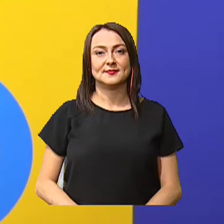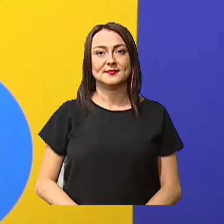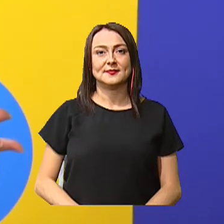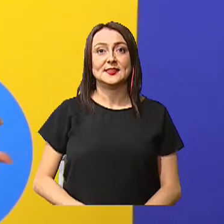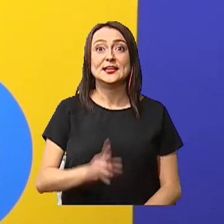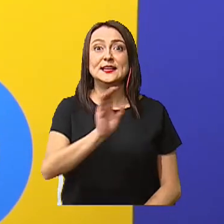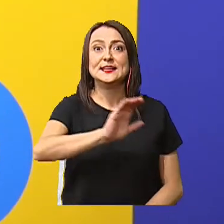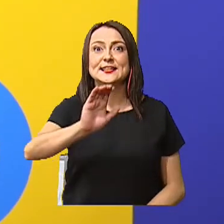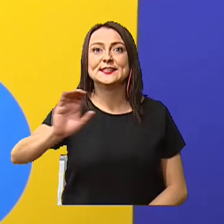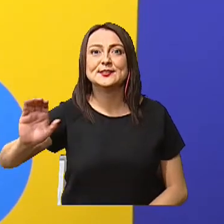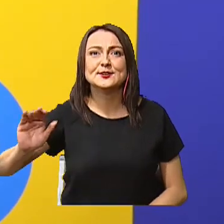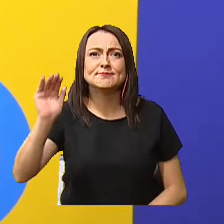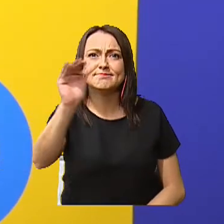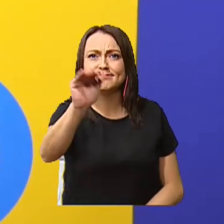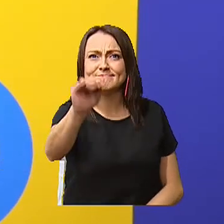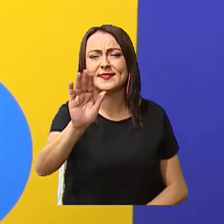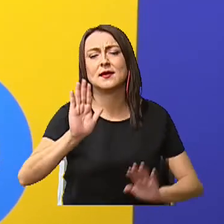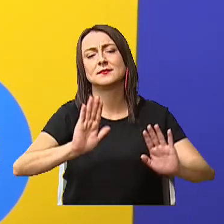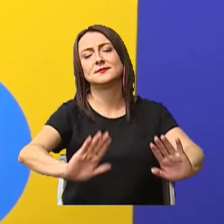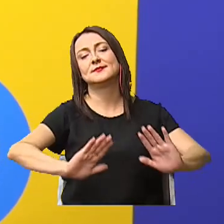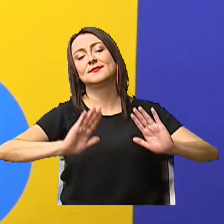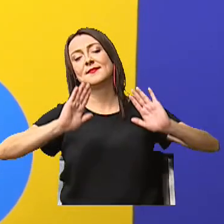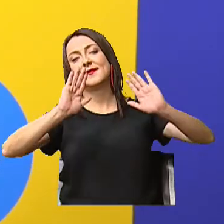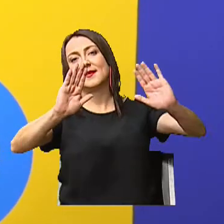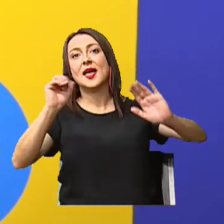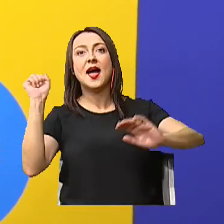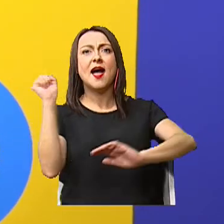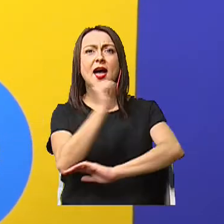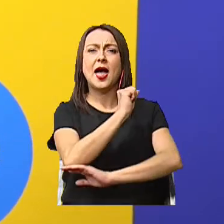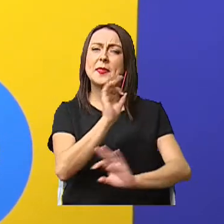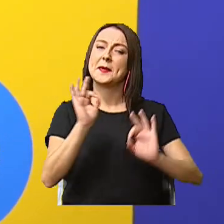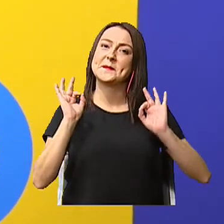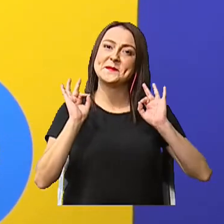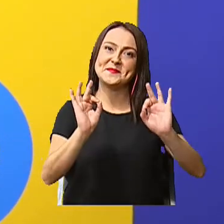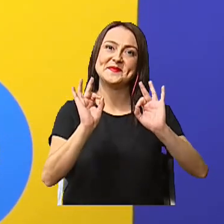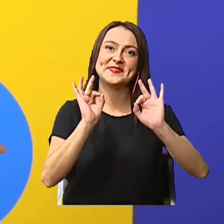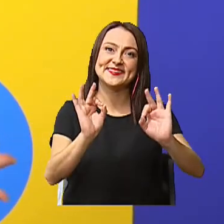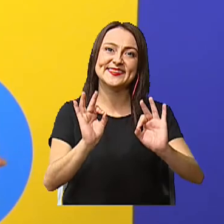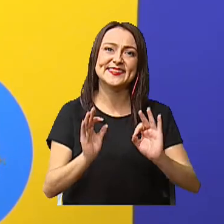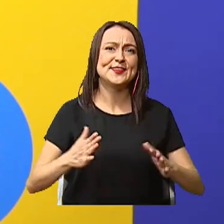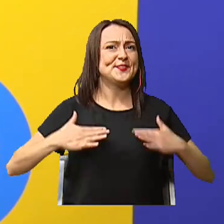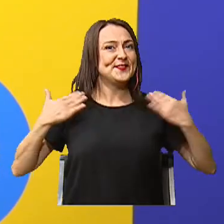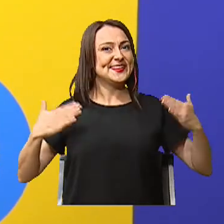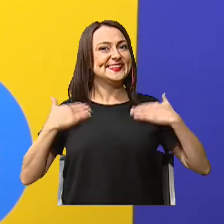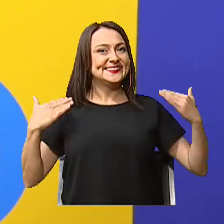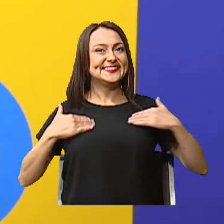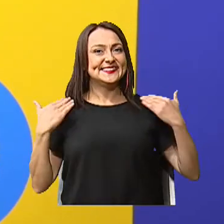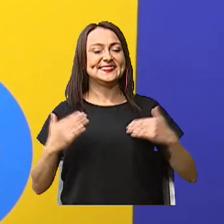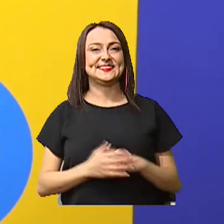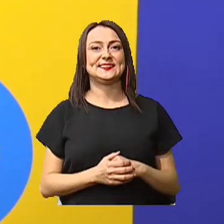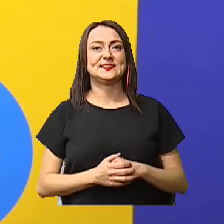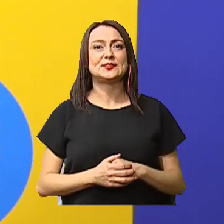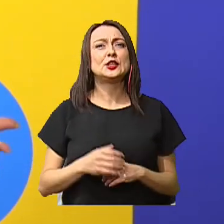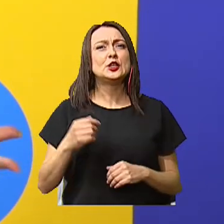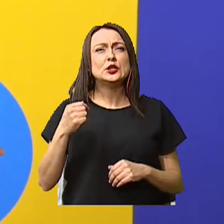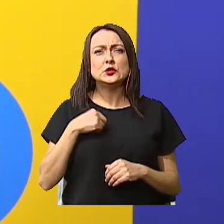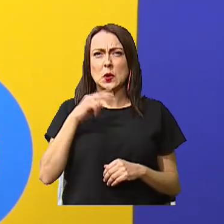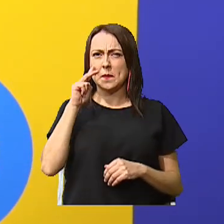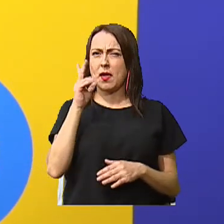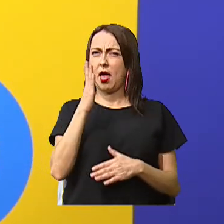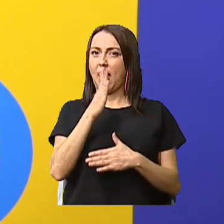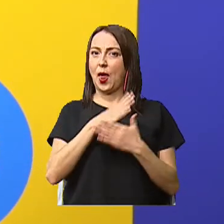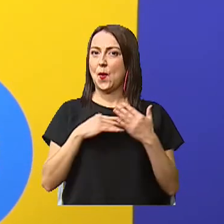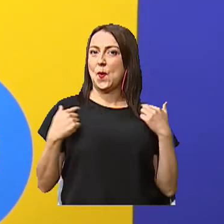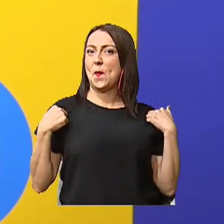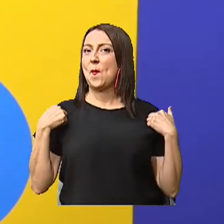Niños, niñas, excelente Cantaron muy bien, los felicito Y yo vi a unos que se estaban